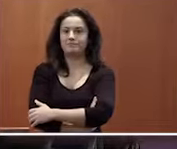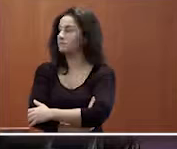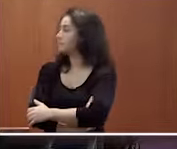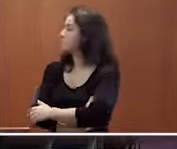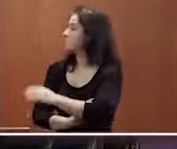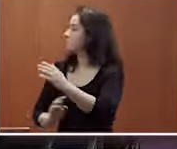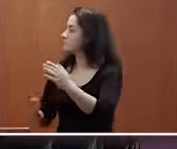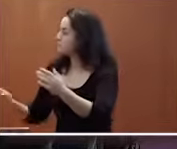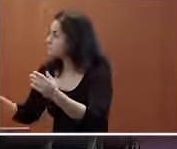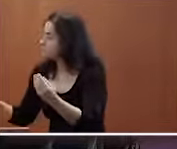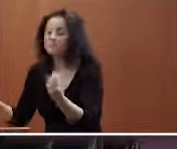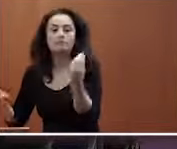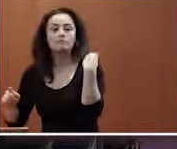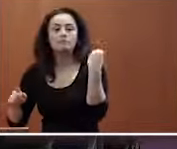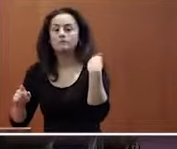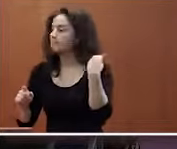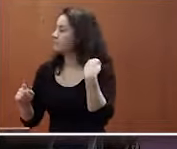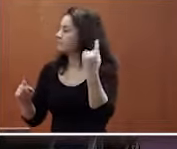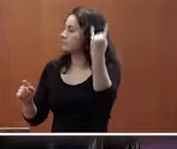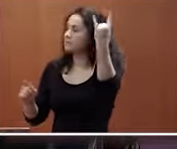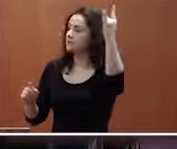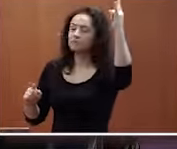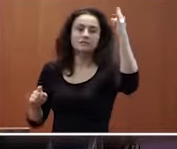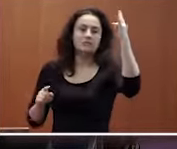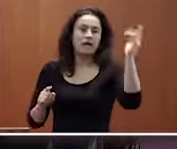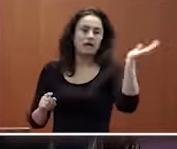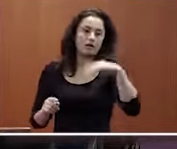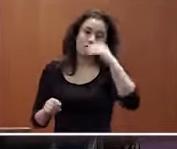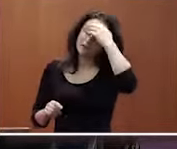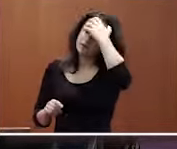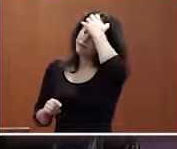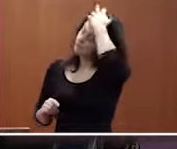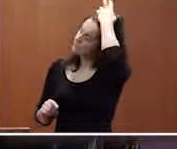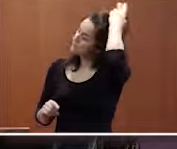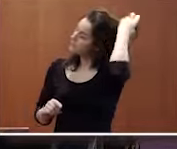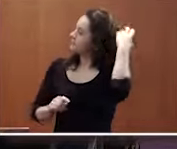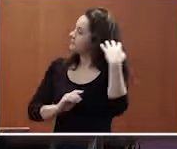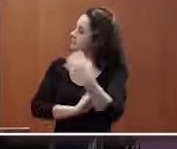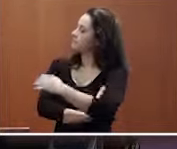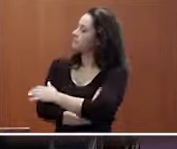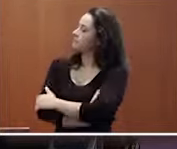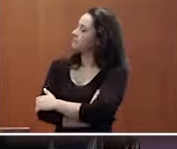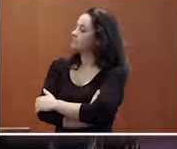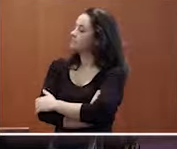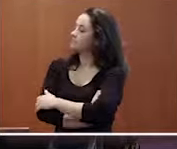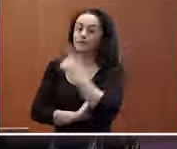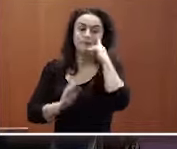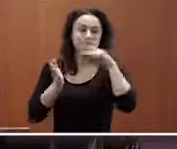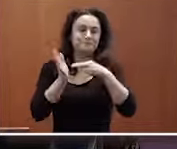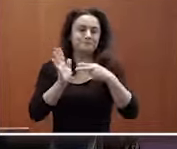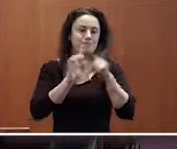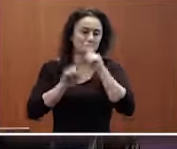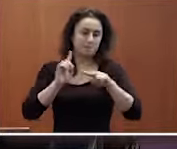nos comentan que no que no hay señal Alberto que no hay señal a ver si lo pueden resolver un